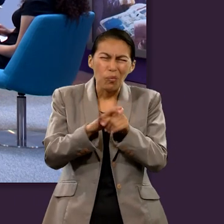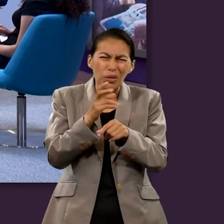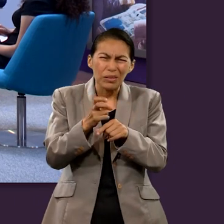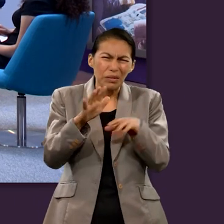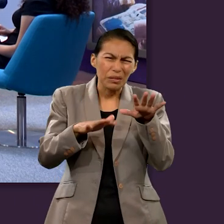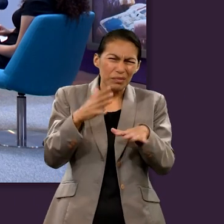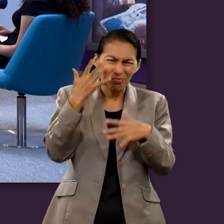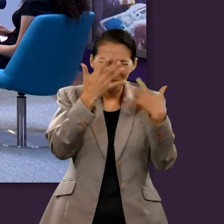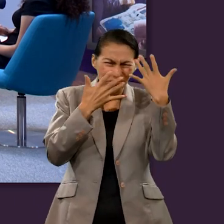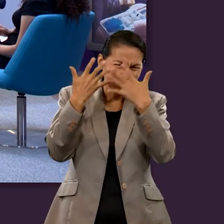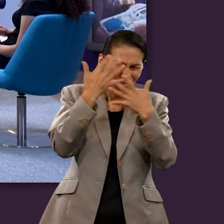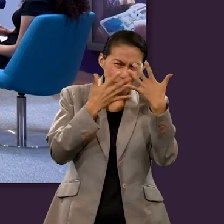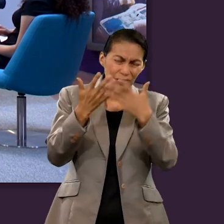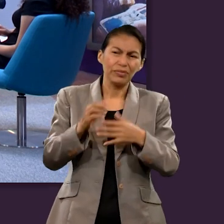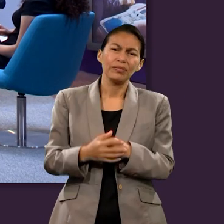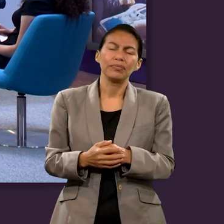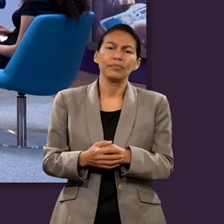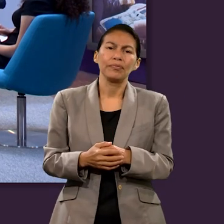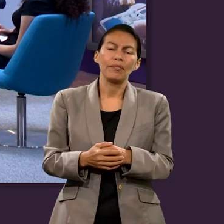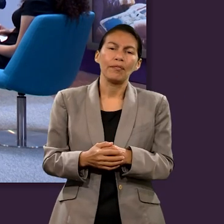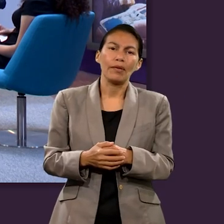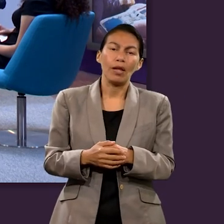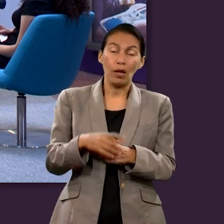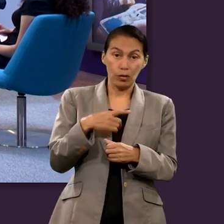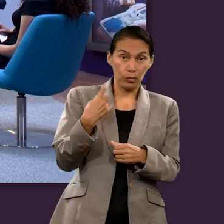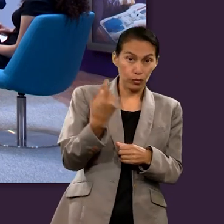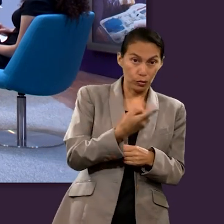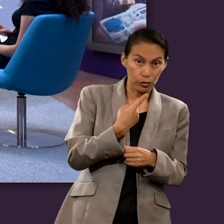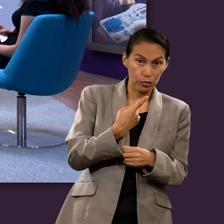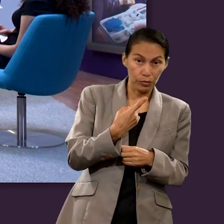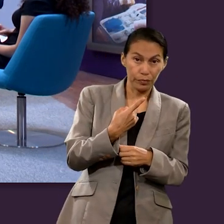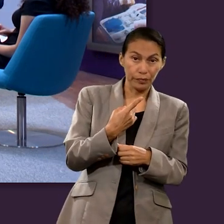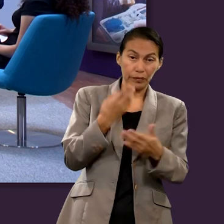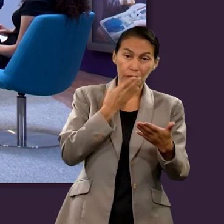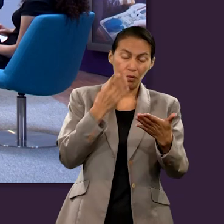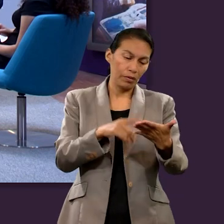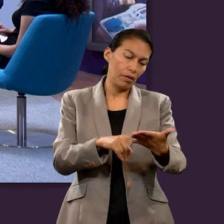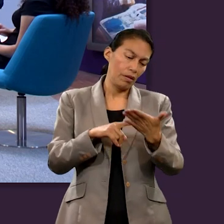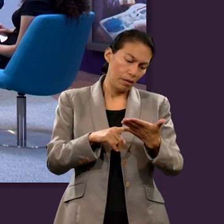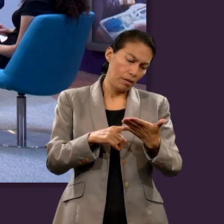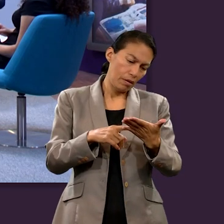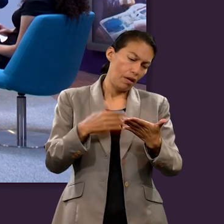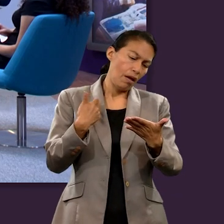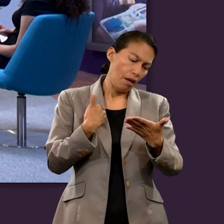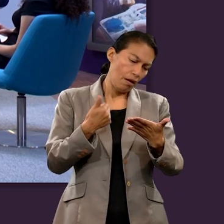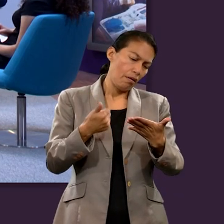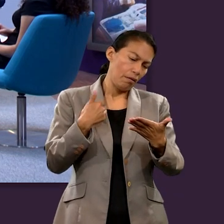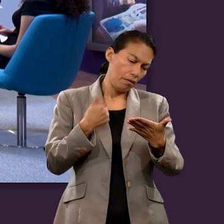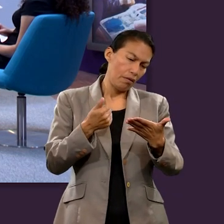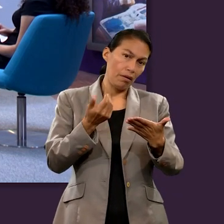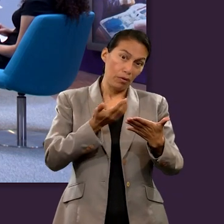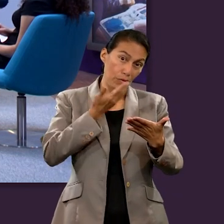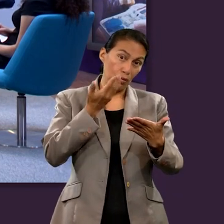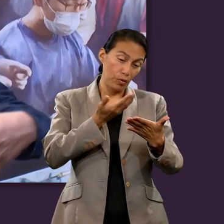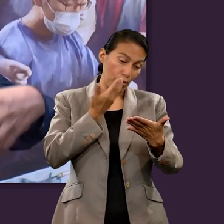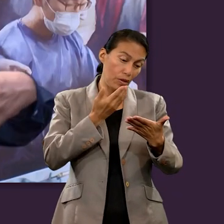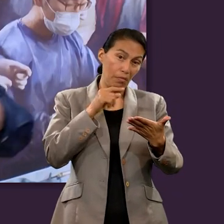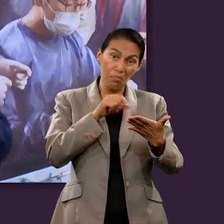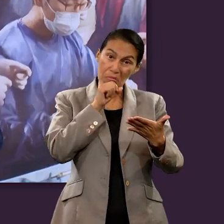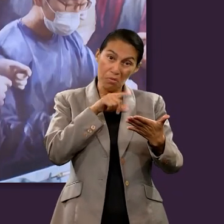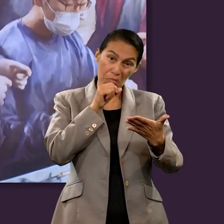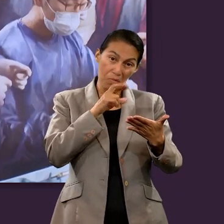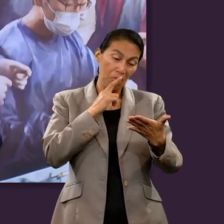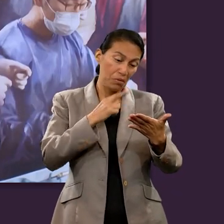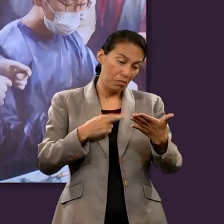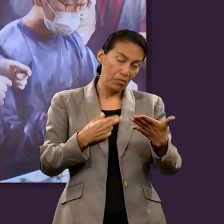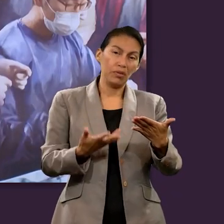ideas y eso es lo que lo puede hacer un poco confuso. También quisiera decir que debemos siempre seguir el principio que la Biblia se soporta a